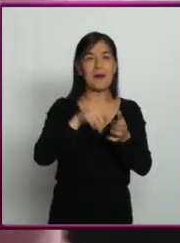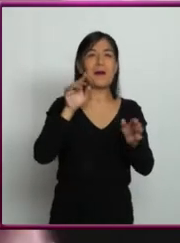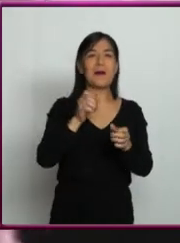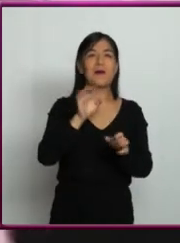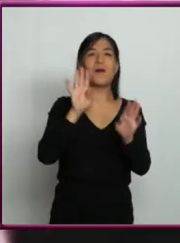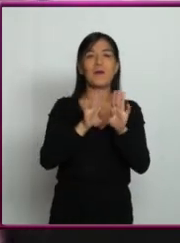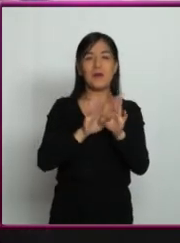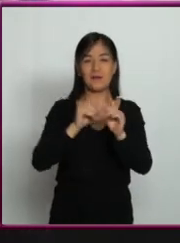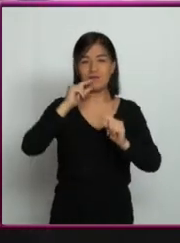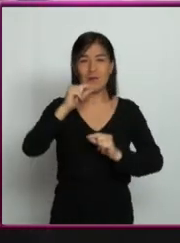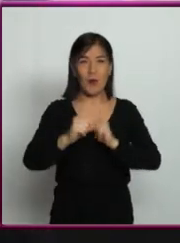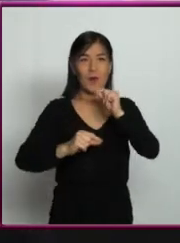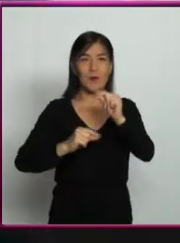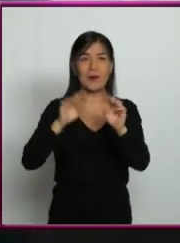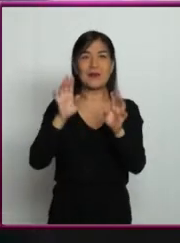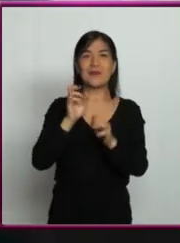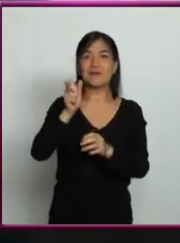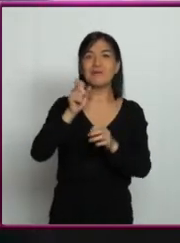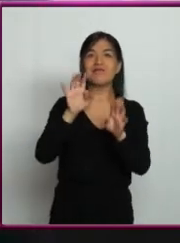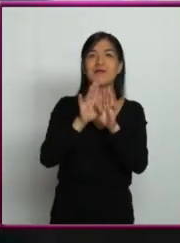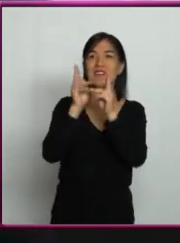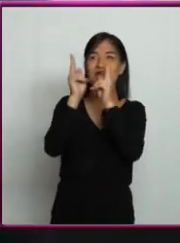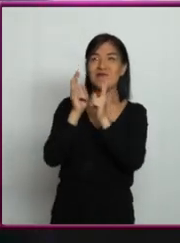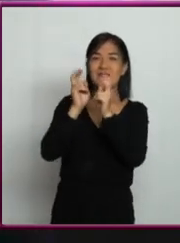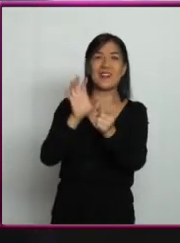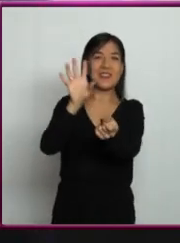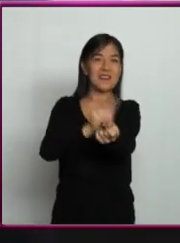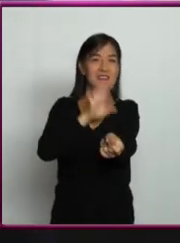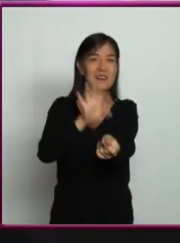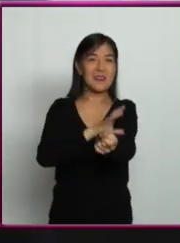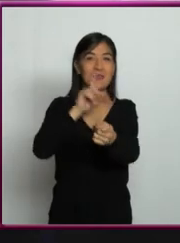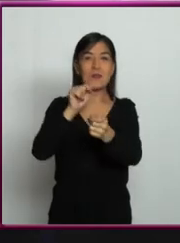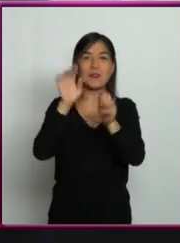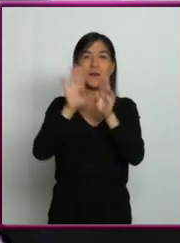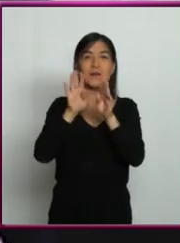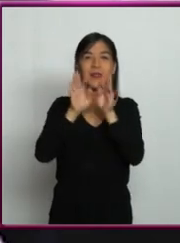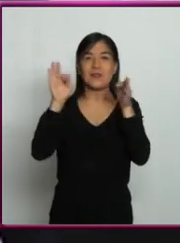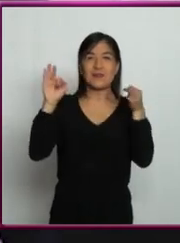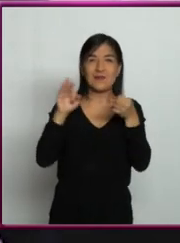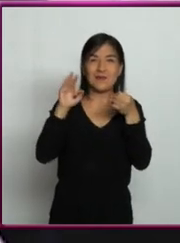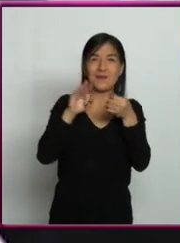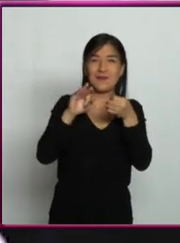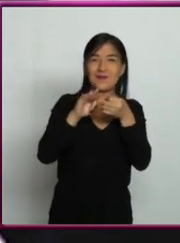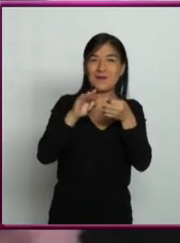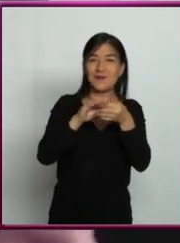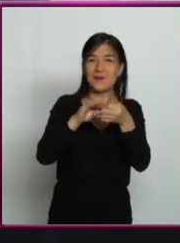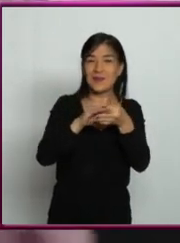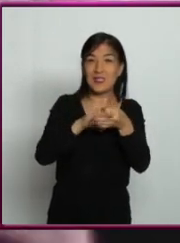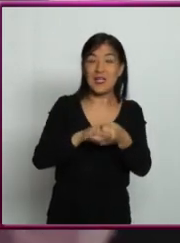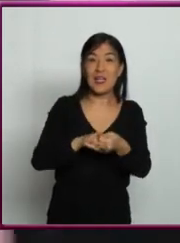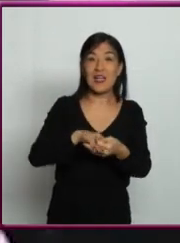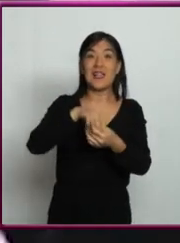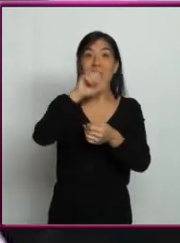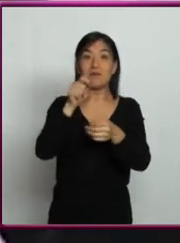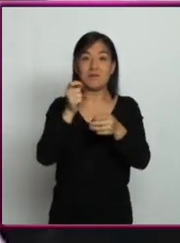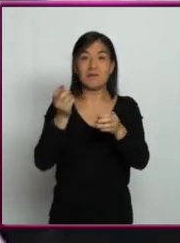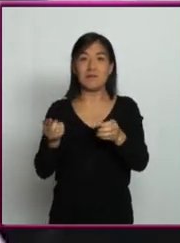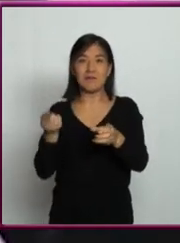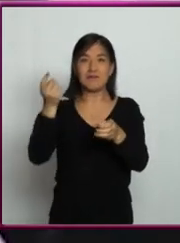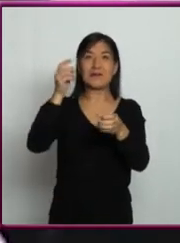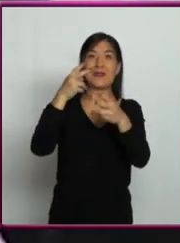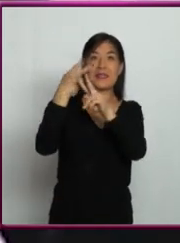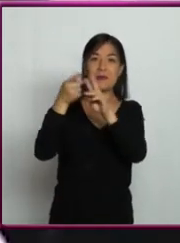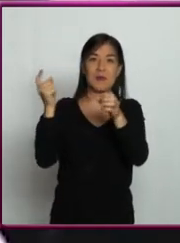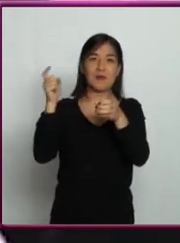Porque poco a poco pierde energía y se van acercando, se van acercando y algún día va a caer adentro del hoyo